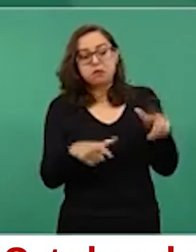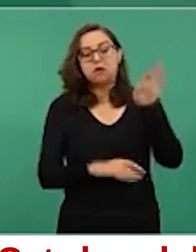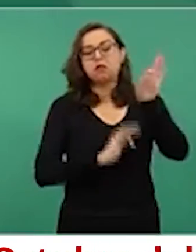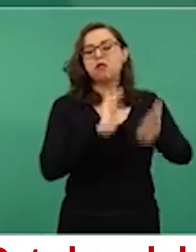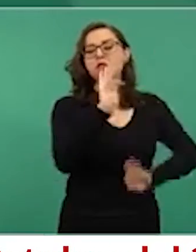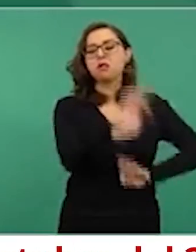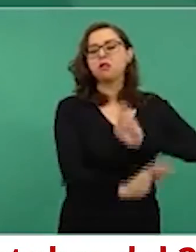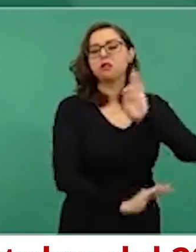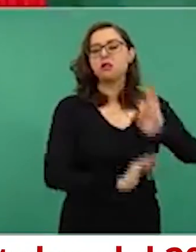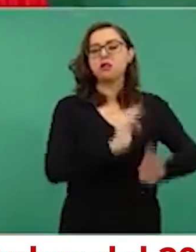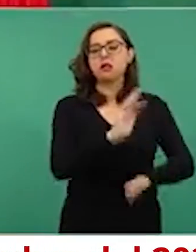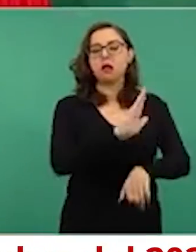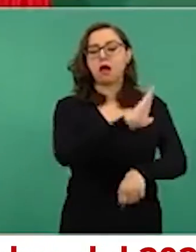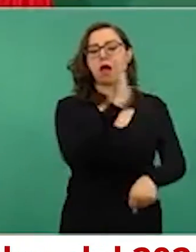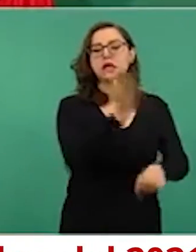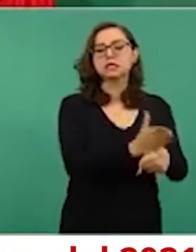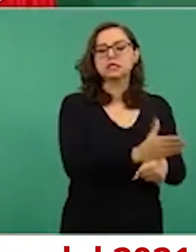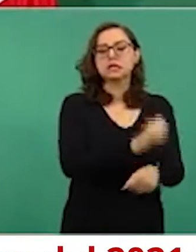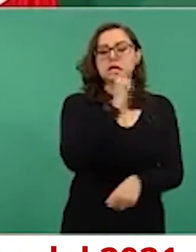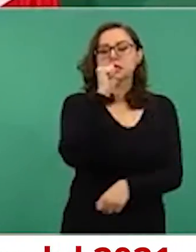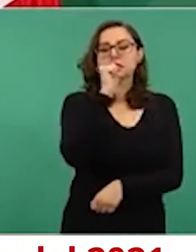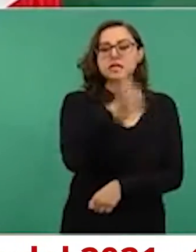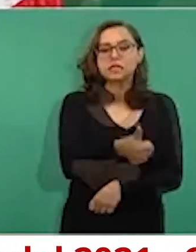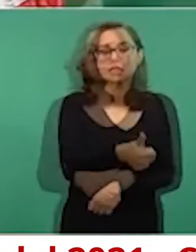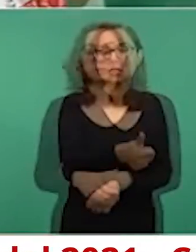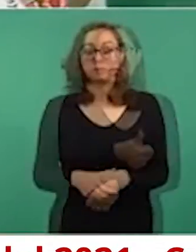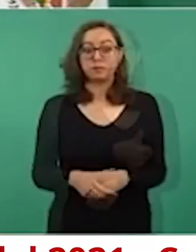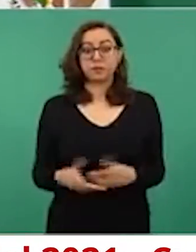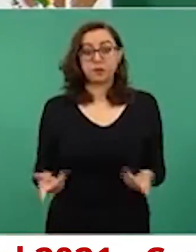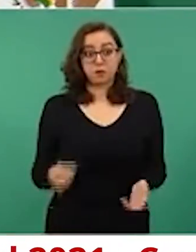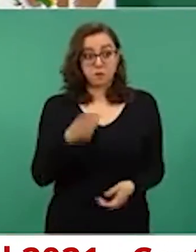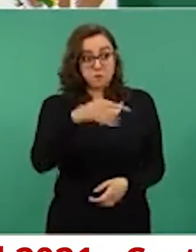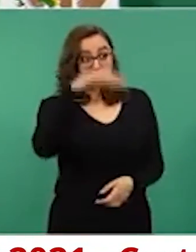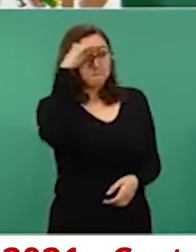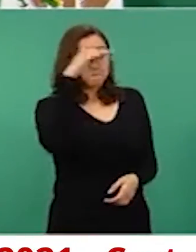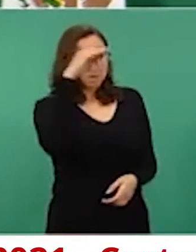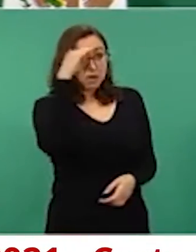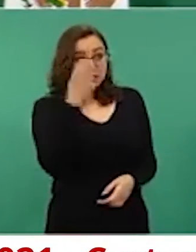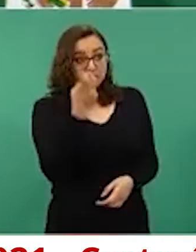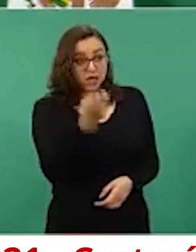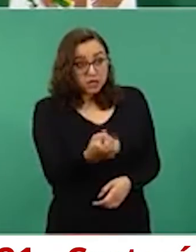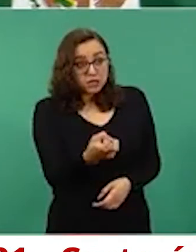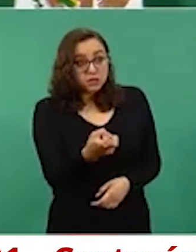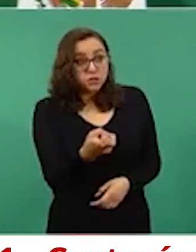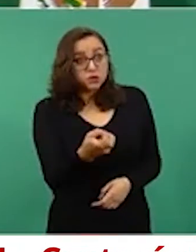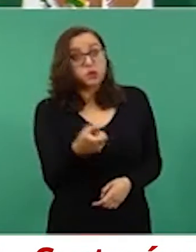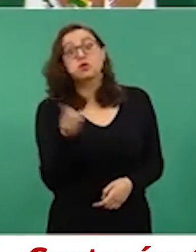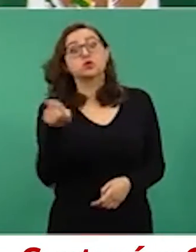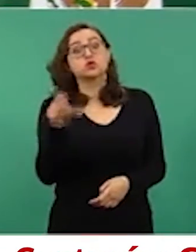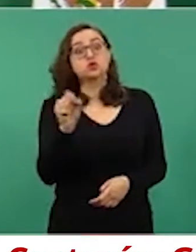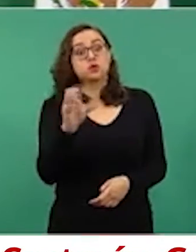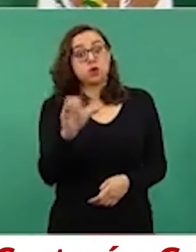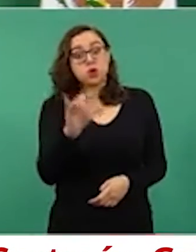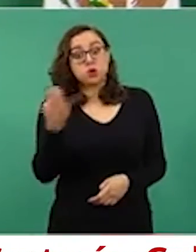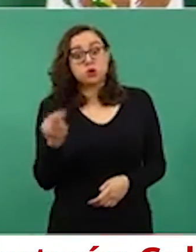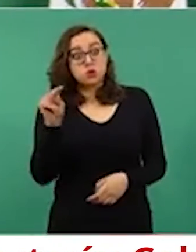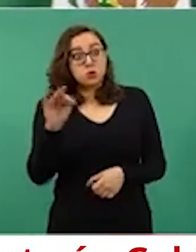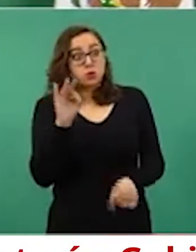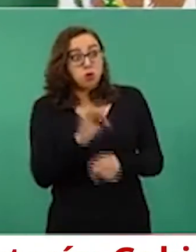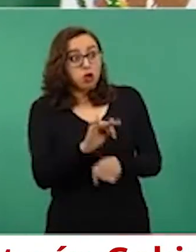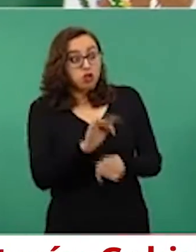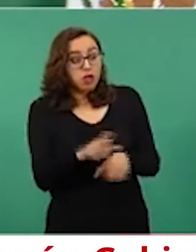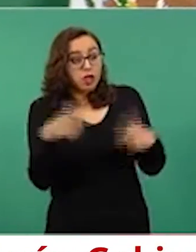¿Esta sentencia refleja eso? Eso refleja. Va en la línea de seguir